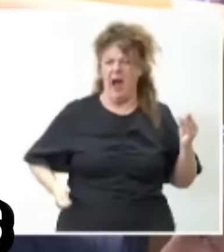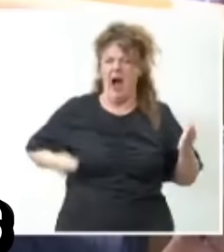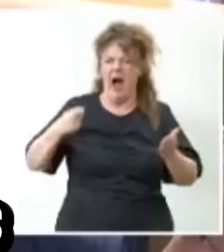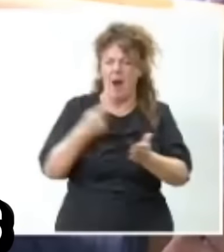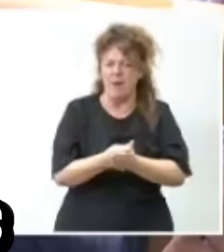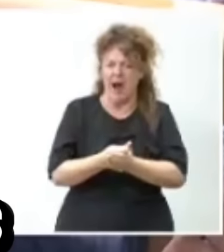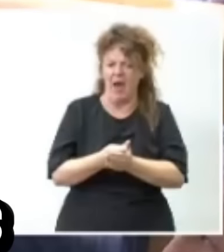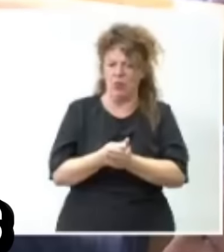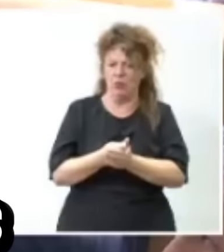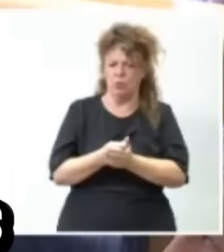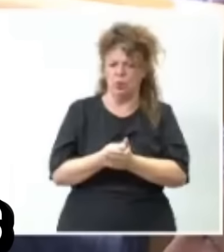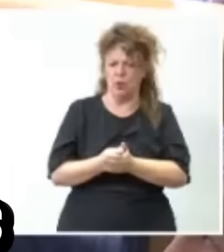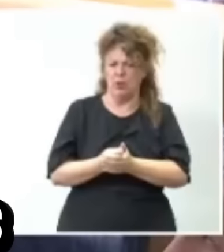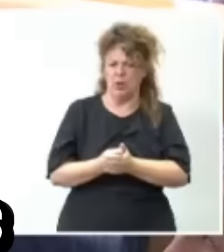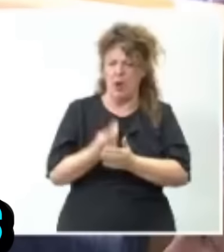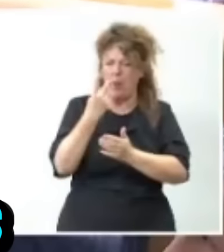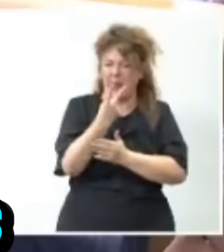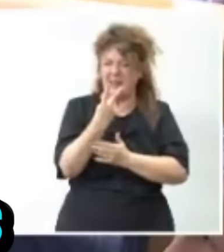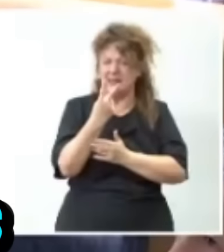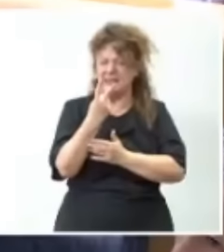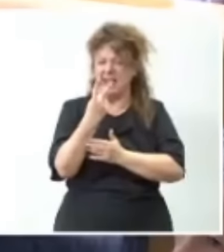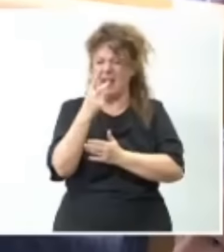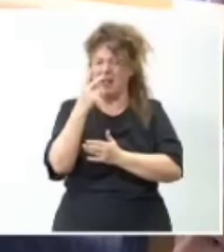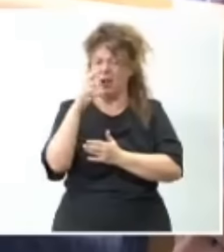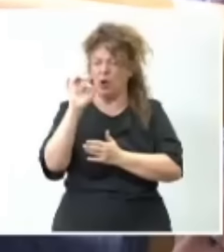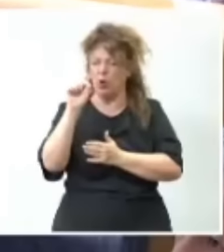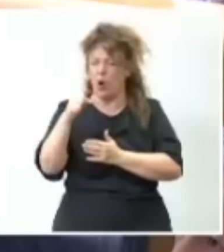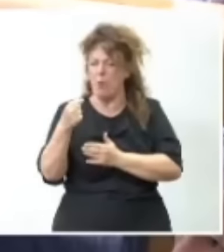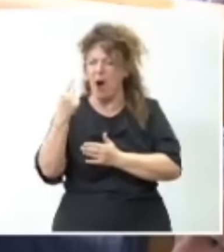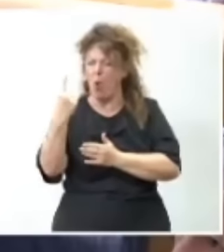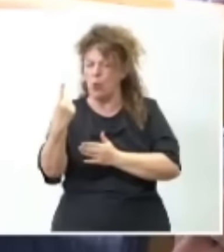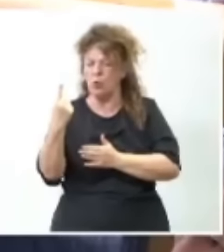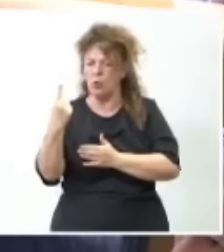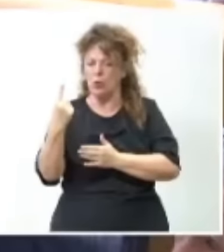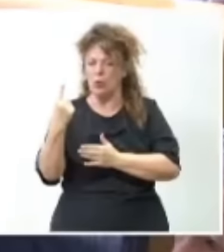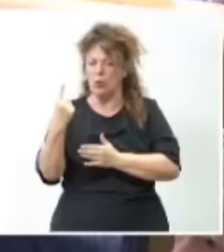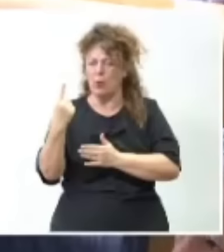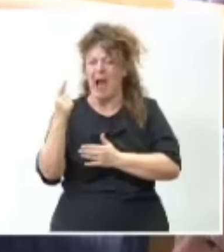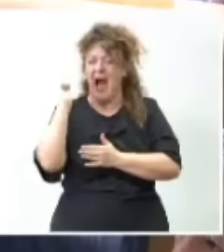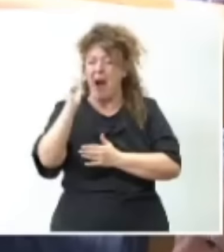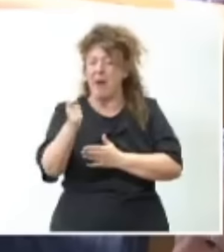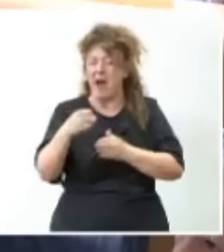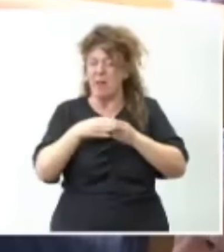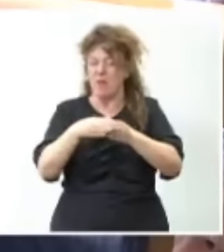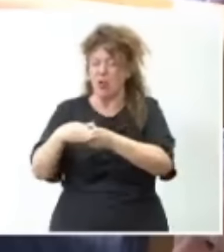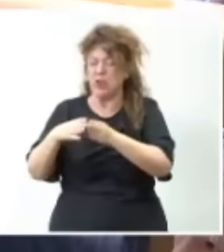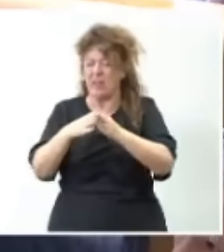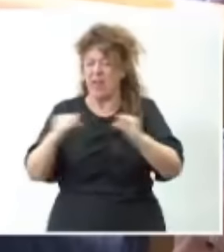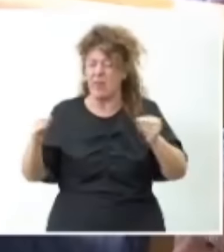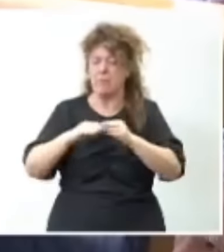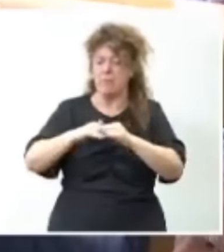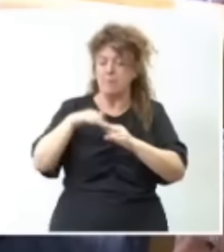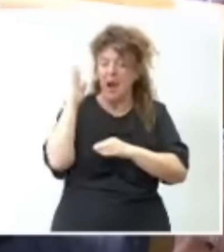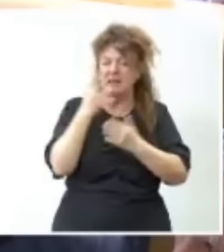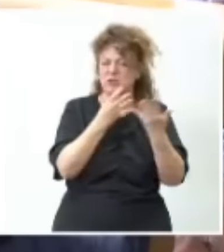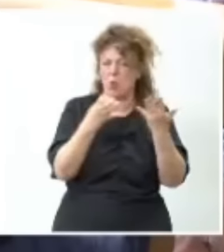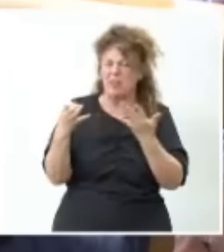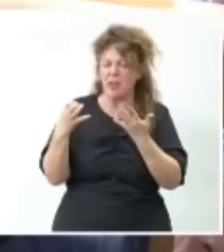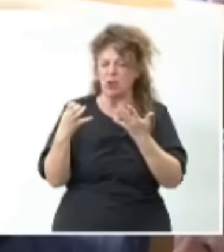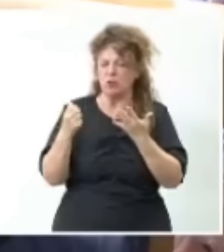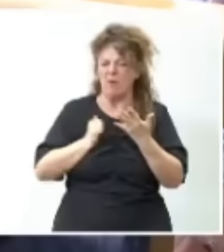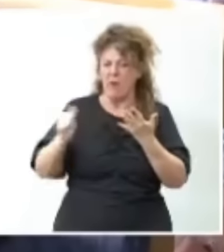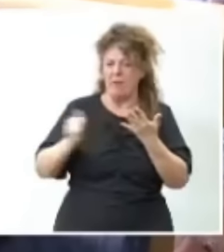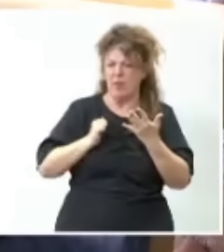en subvenciones 20,1 millones de euros a la flota andaluza, con más de 900 beneficiarios,